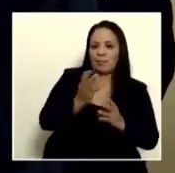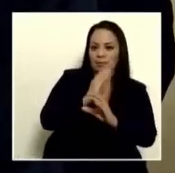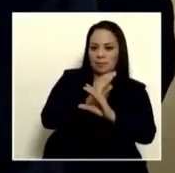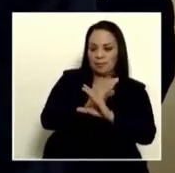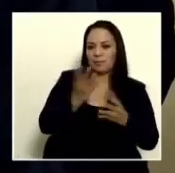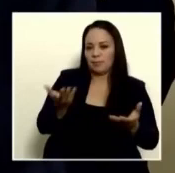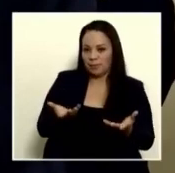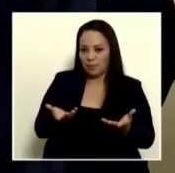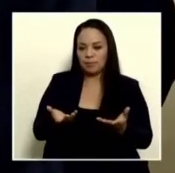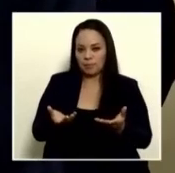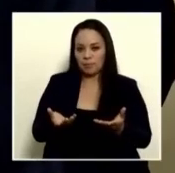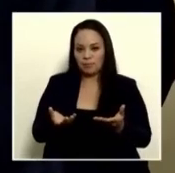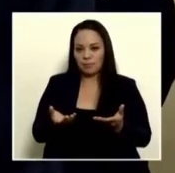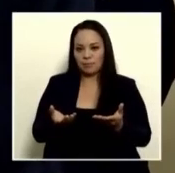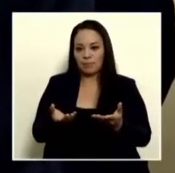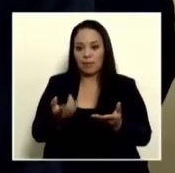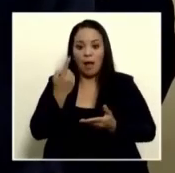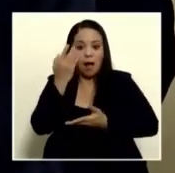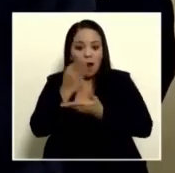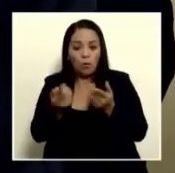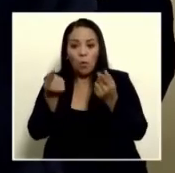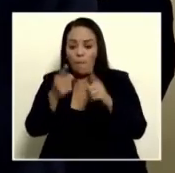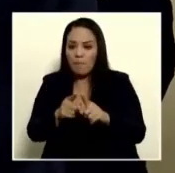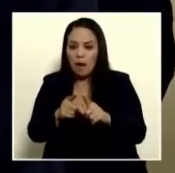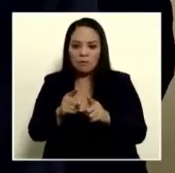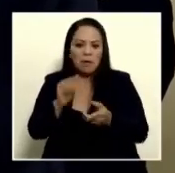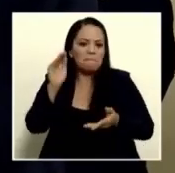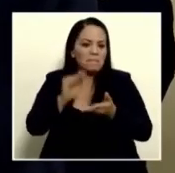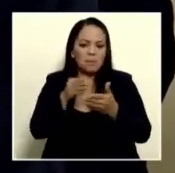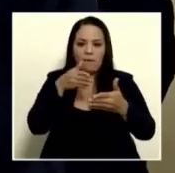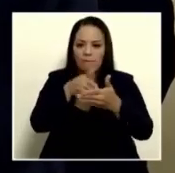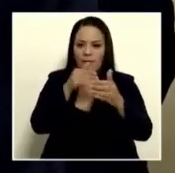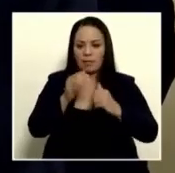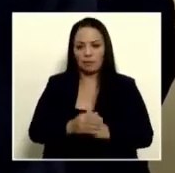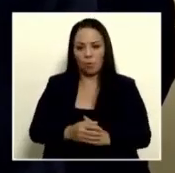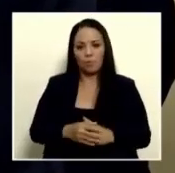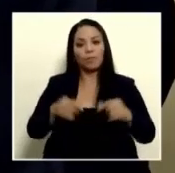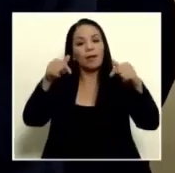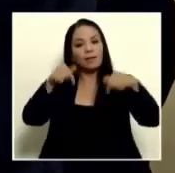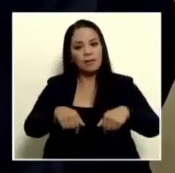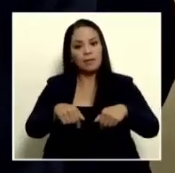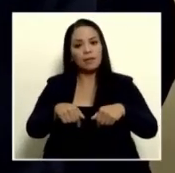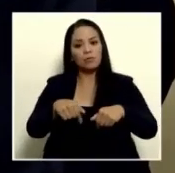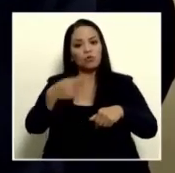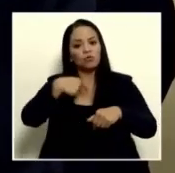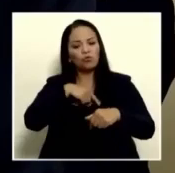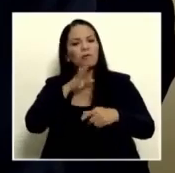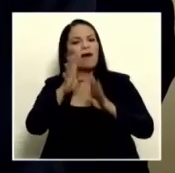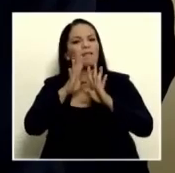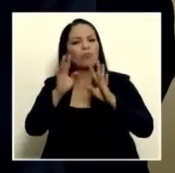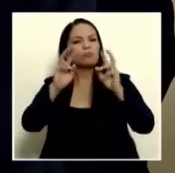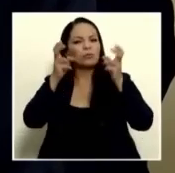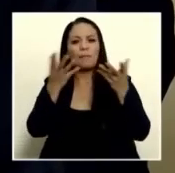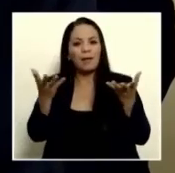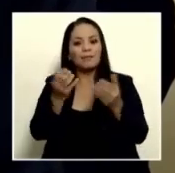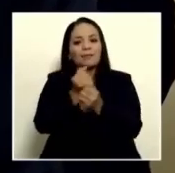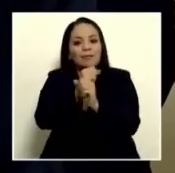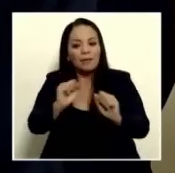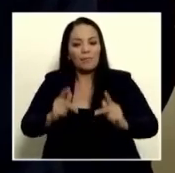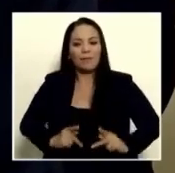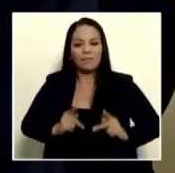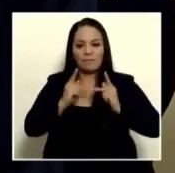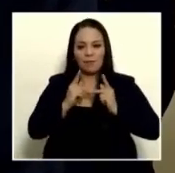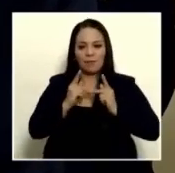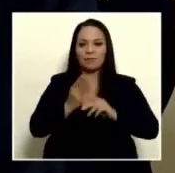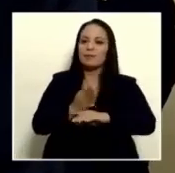materializan las pérdidas sean las mínimas. Y aquí no estamos hablando de otra cosa, de salvar vidas. Salvar vidas previendo